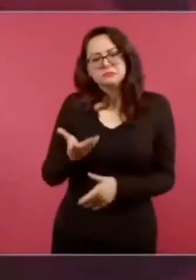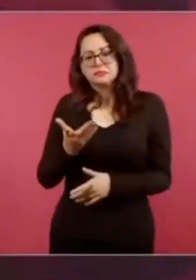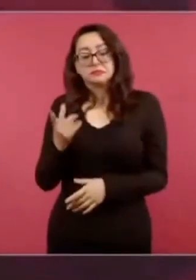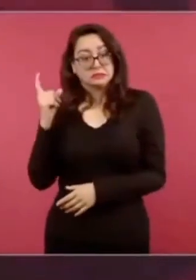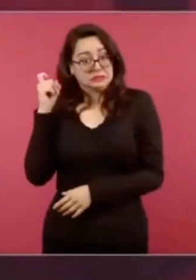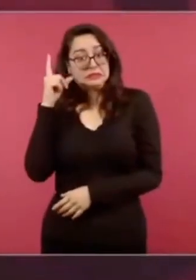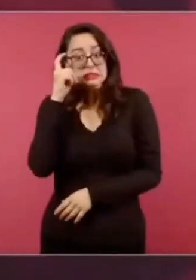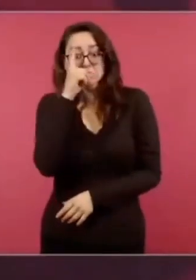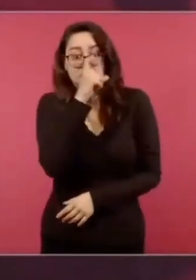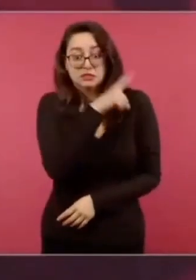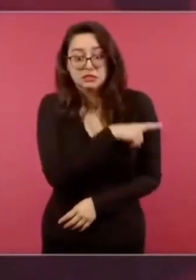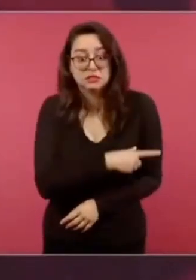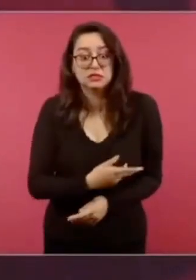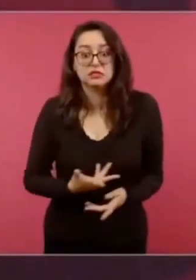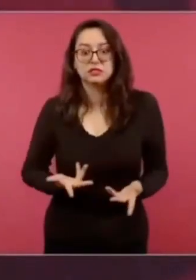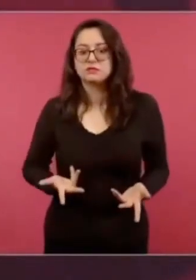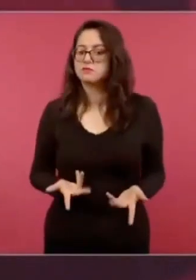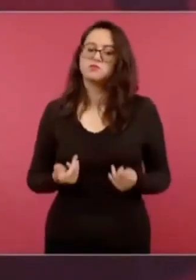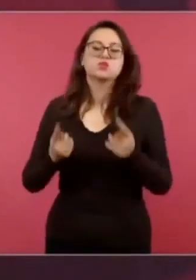muy difíciles.